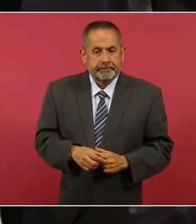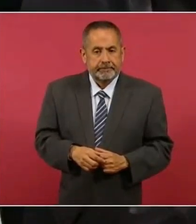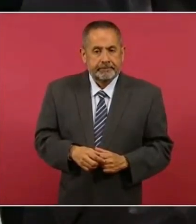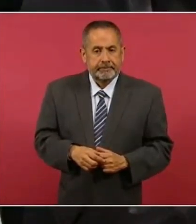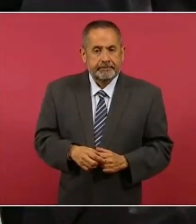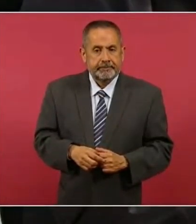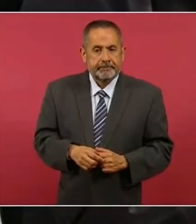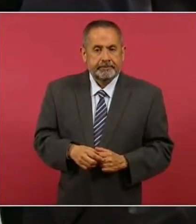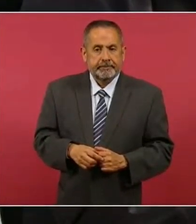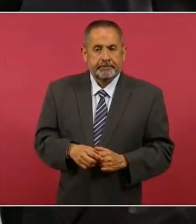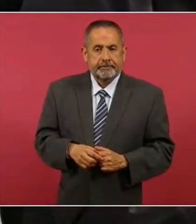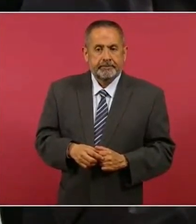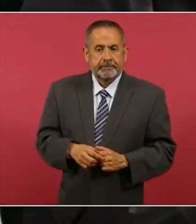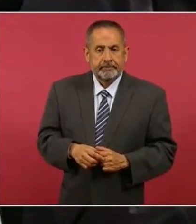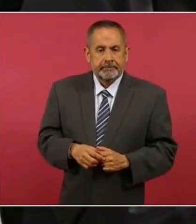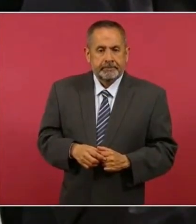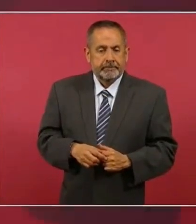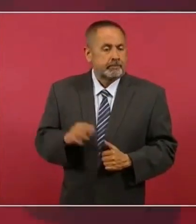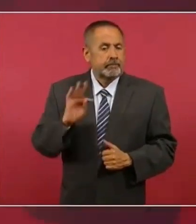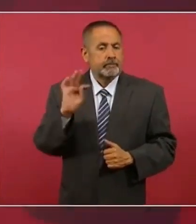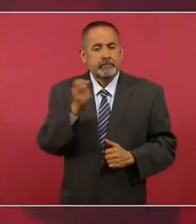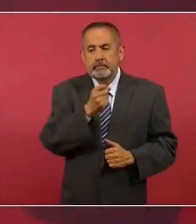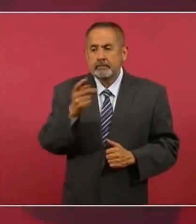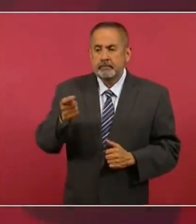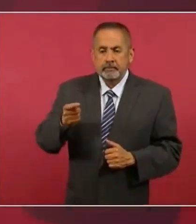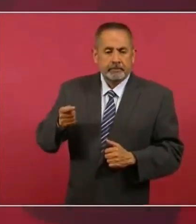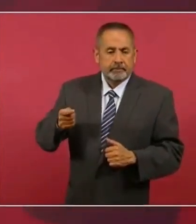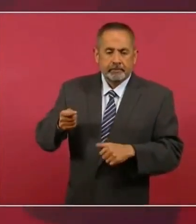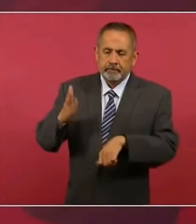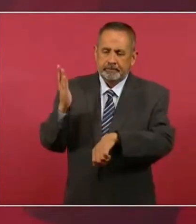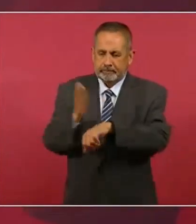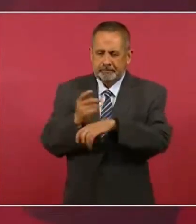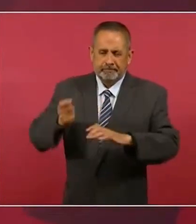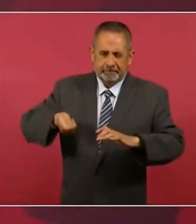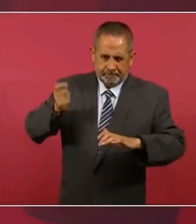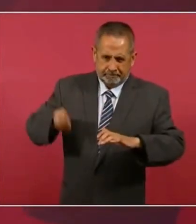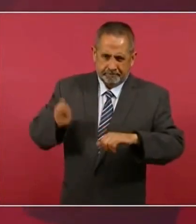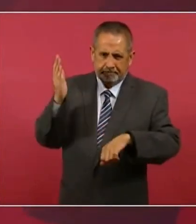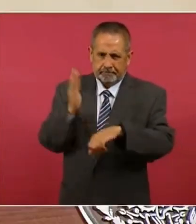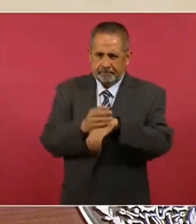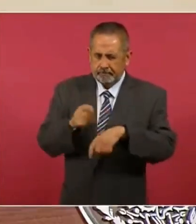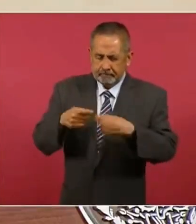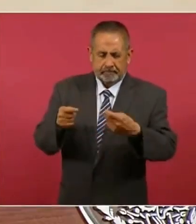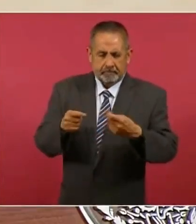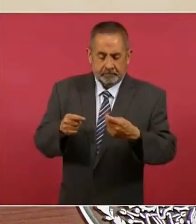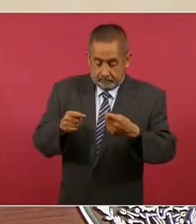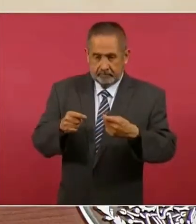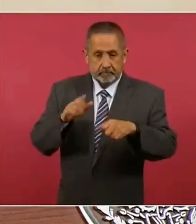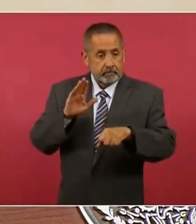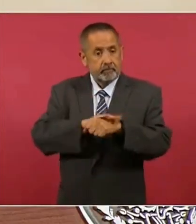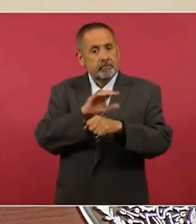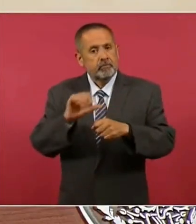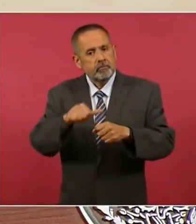tienen condena pero les aparecen otros delitos